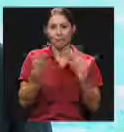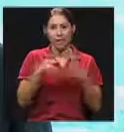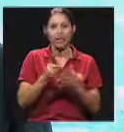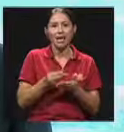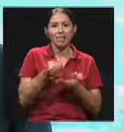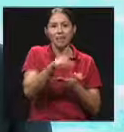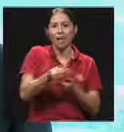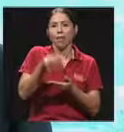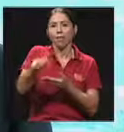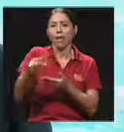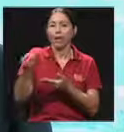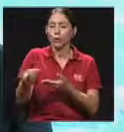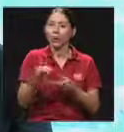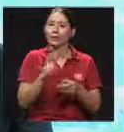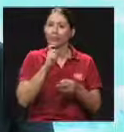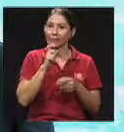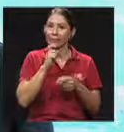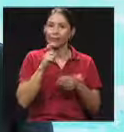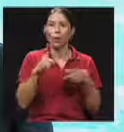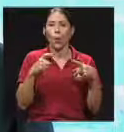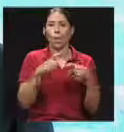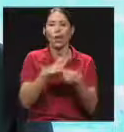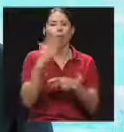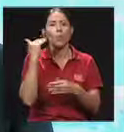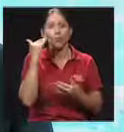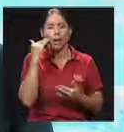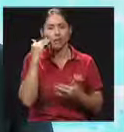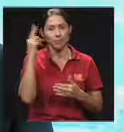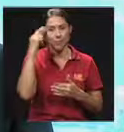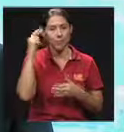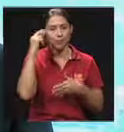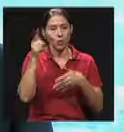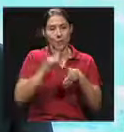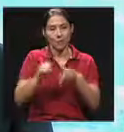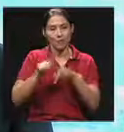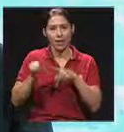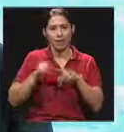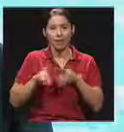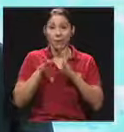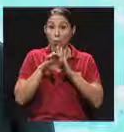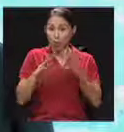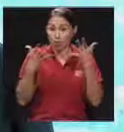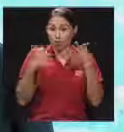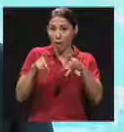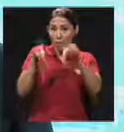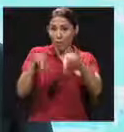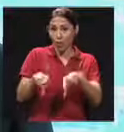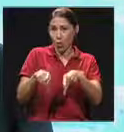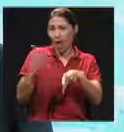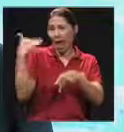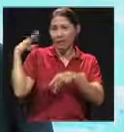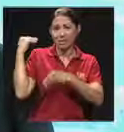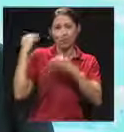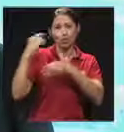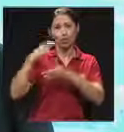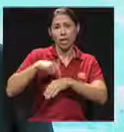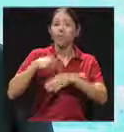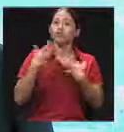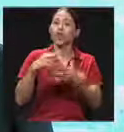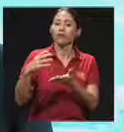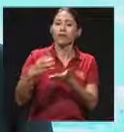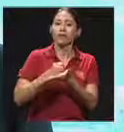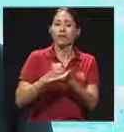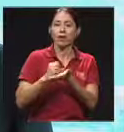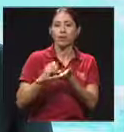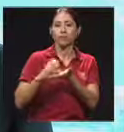Es por diferentes motivos. Uno de ellos es que ya hay una persona que recibe la pensión desde hace mucho tiempo